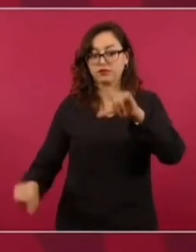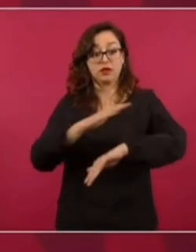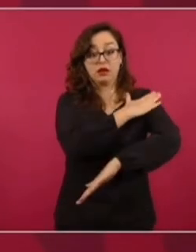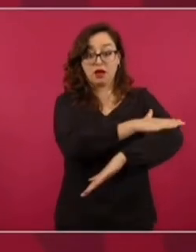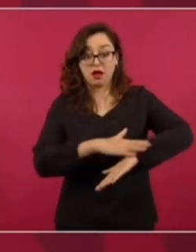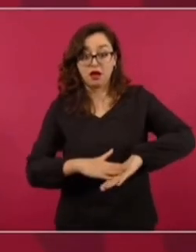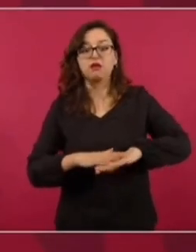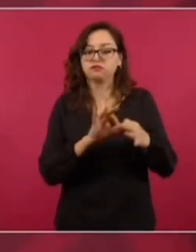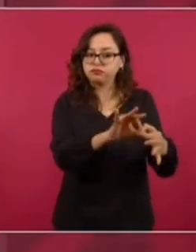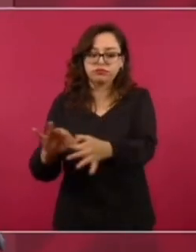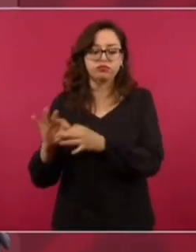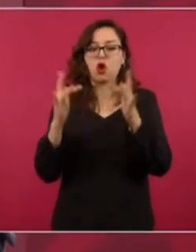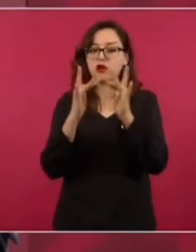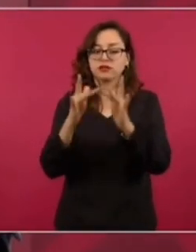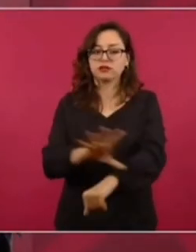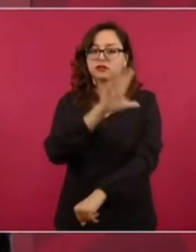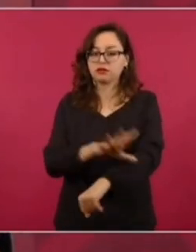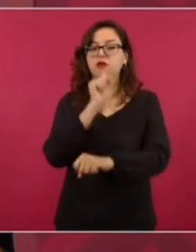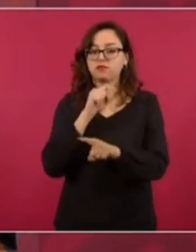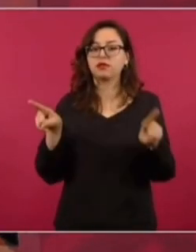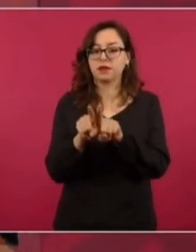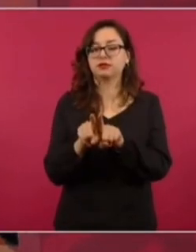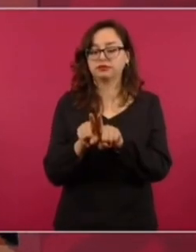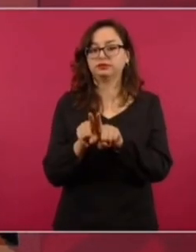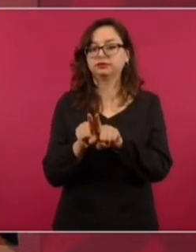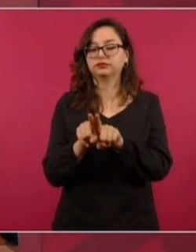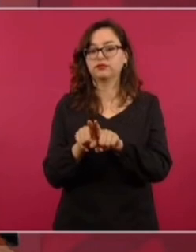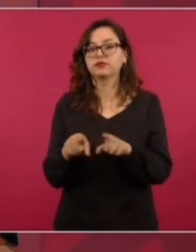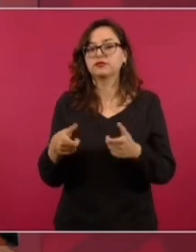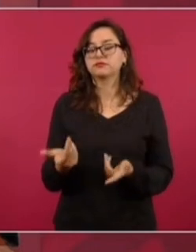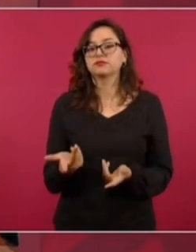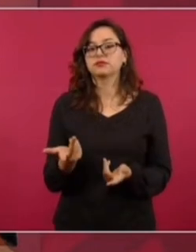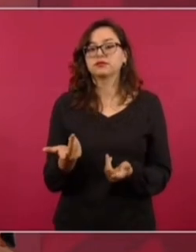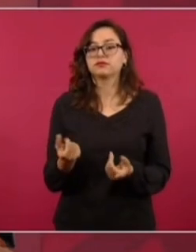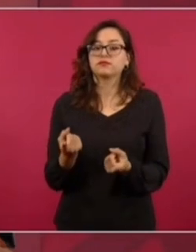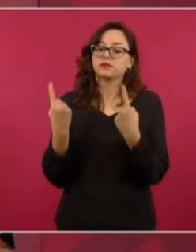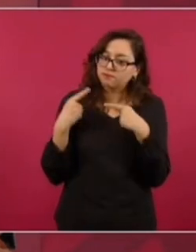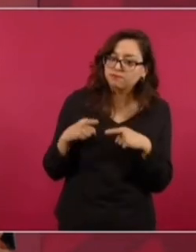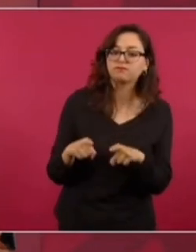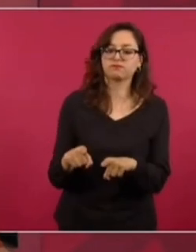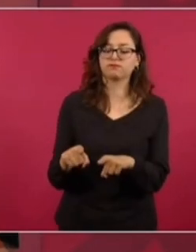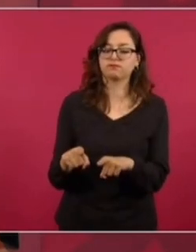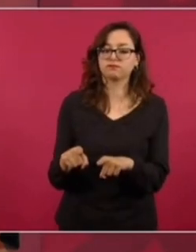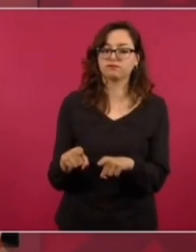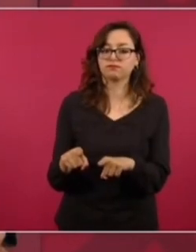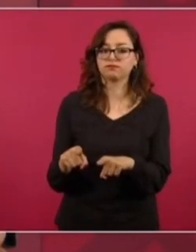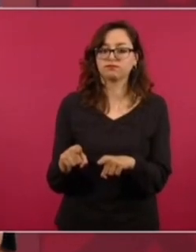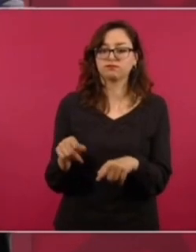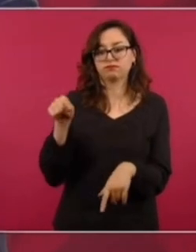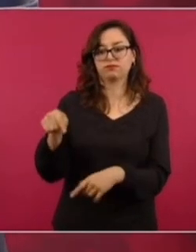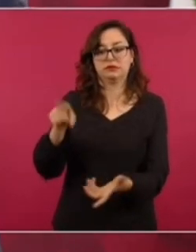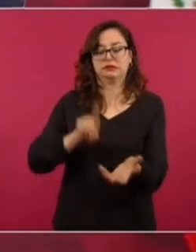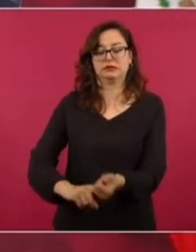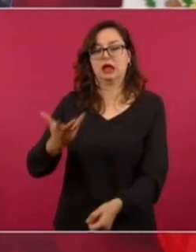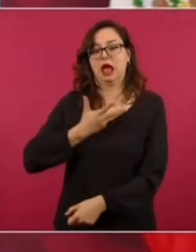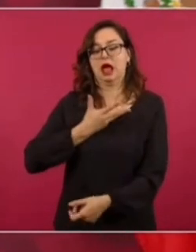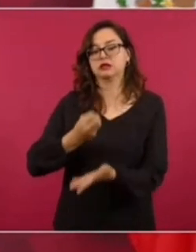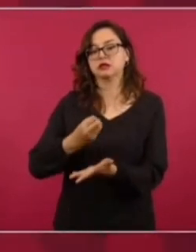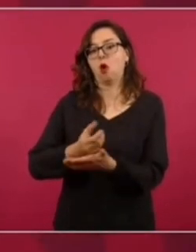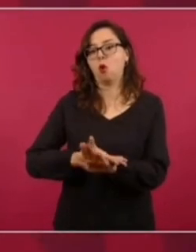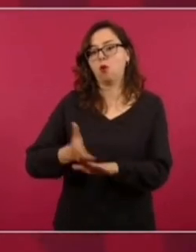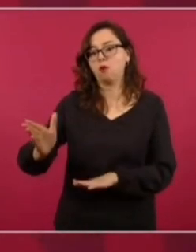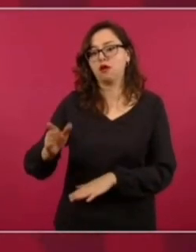prácticamente, esto a partir de Sonora. Y al mismo tiempo aprovechar la explotación del litio